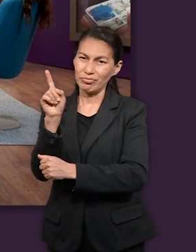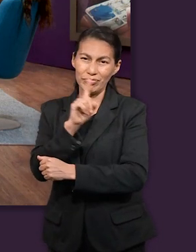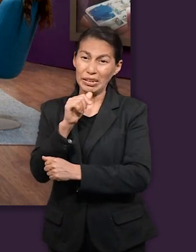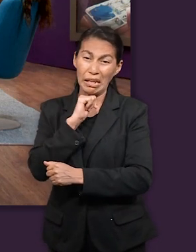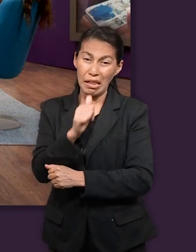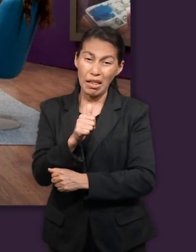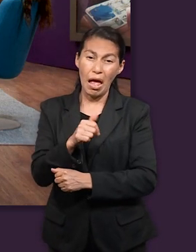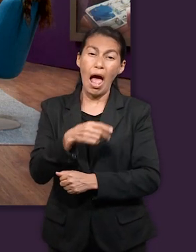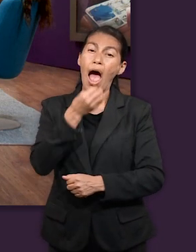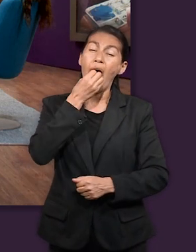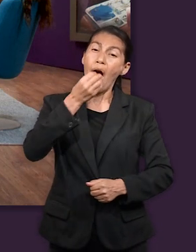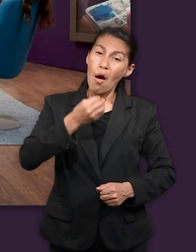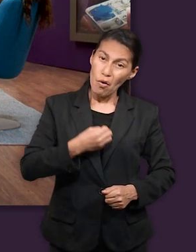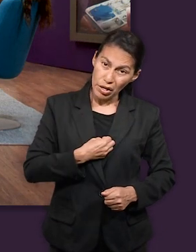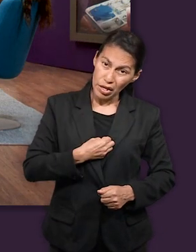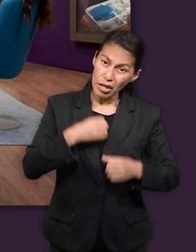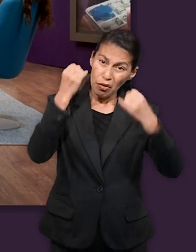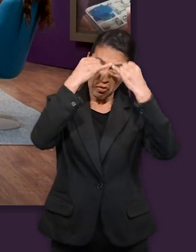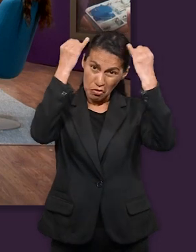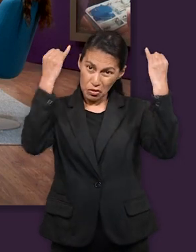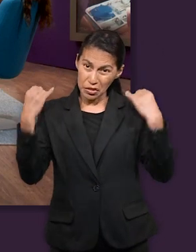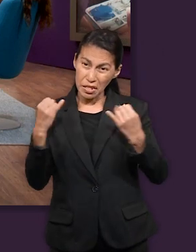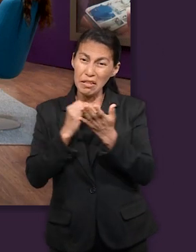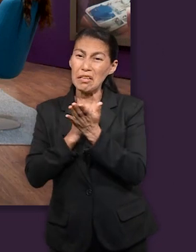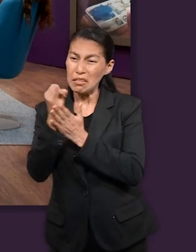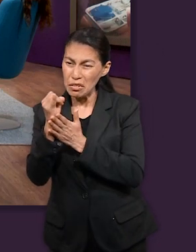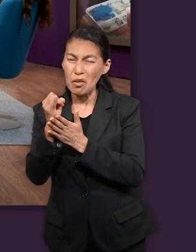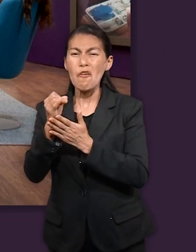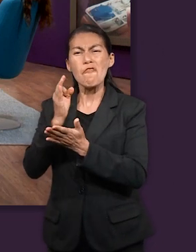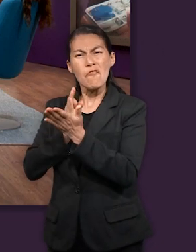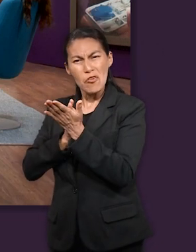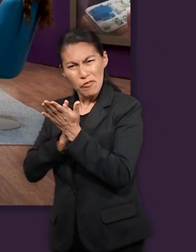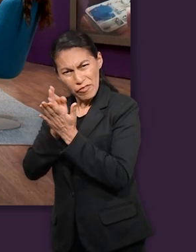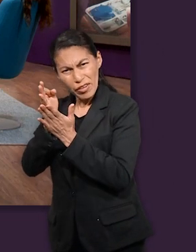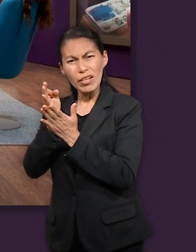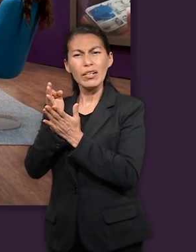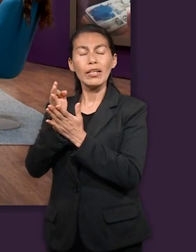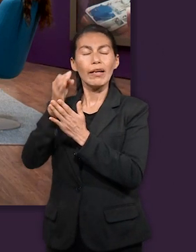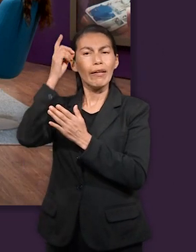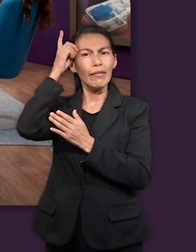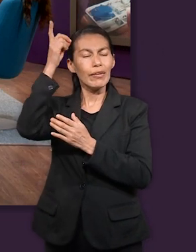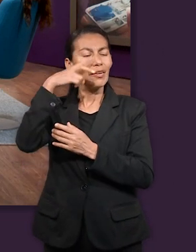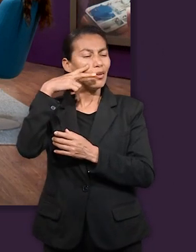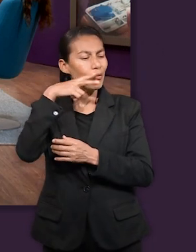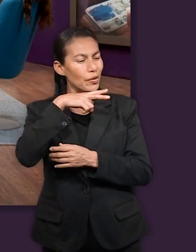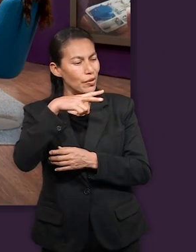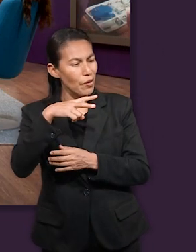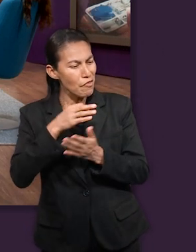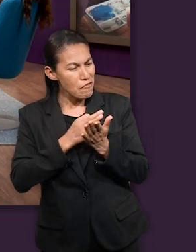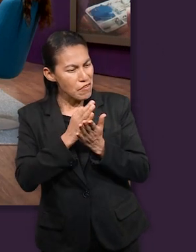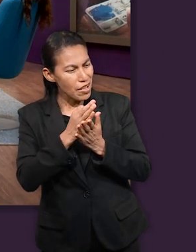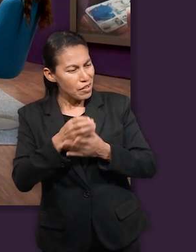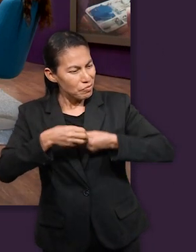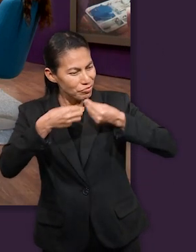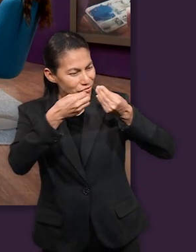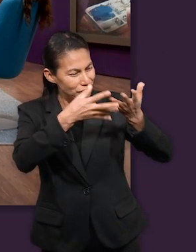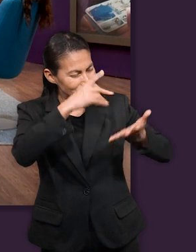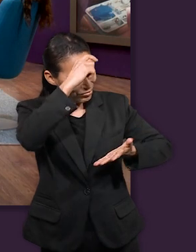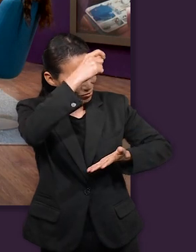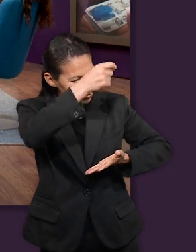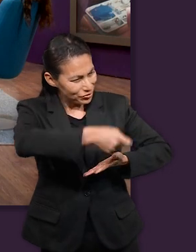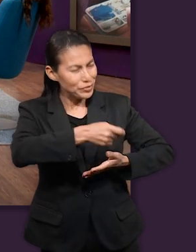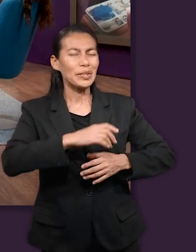el cual él adoraba él se mantuvo fiel en la cárcel en la casa de Potifar y pues esa fidelidad fue